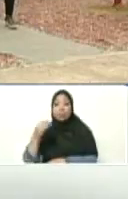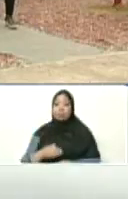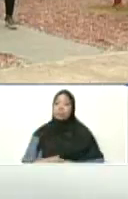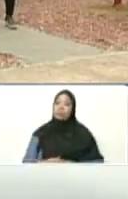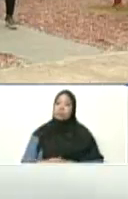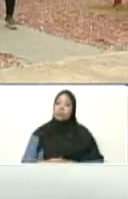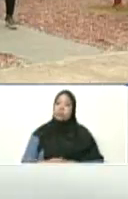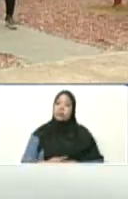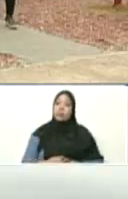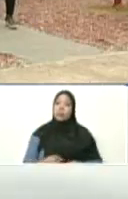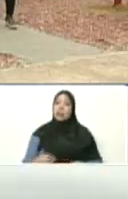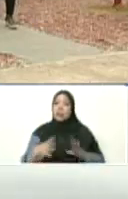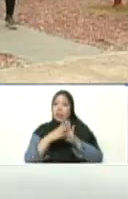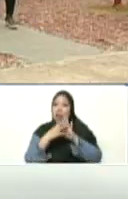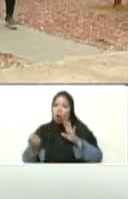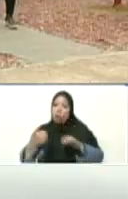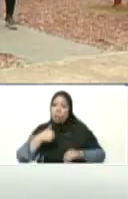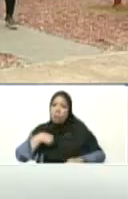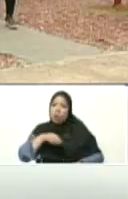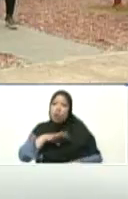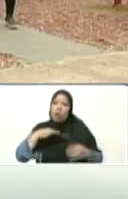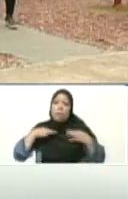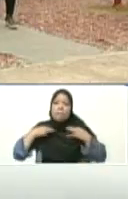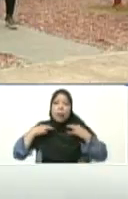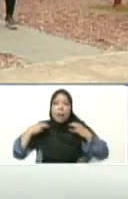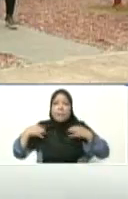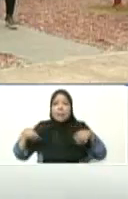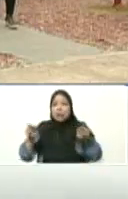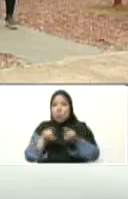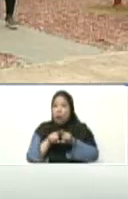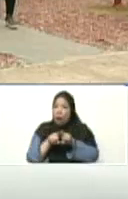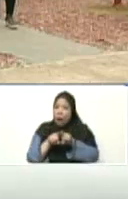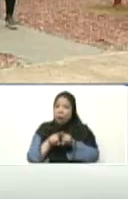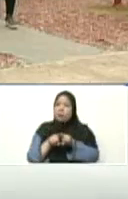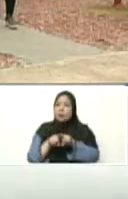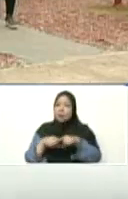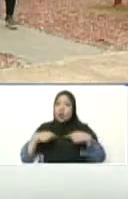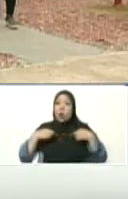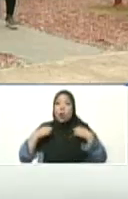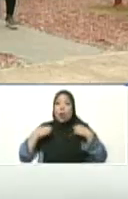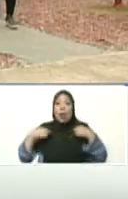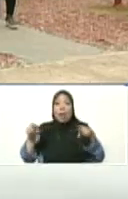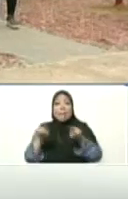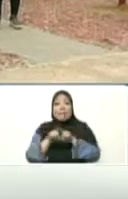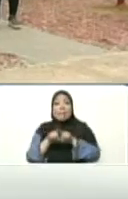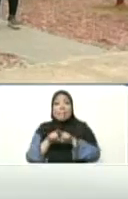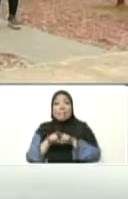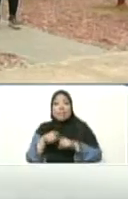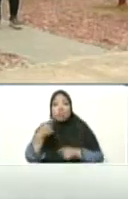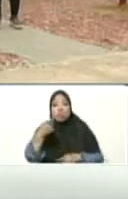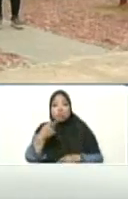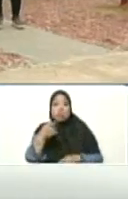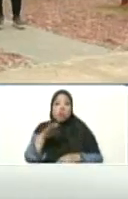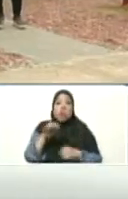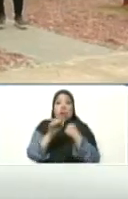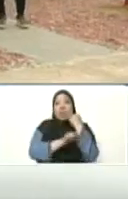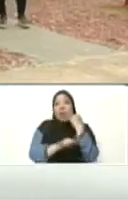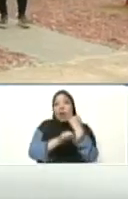se copió de mi camisa, anda vestido, yo estoy entre anaranjado y rosadito,